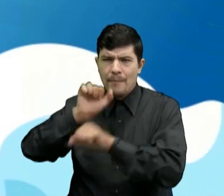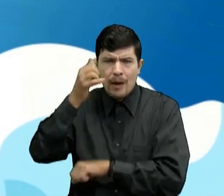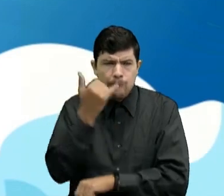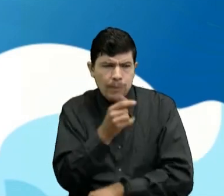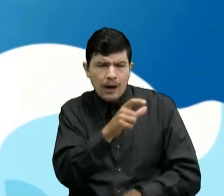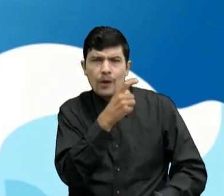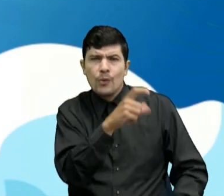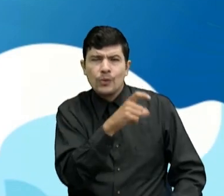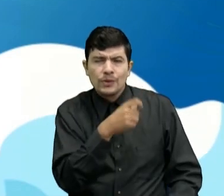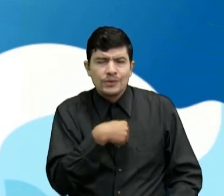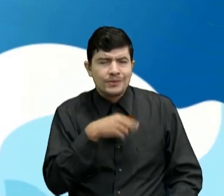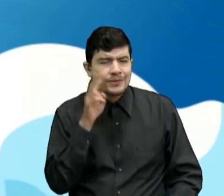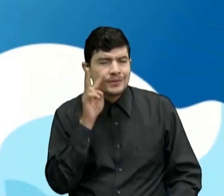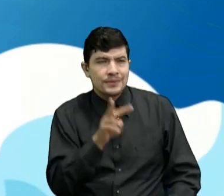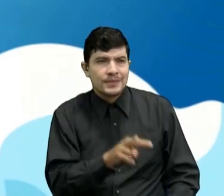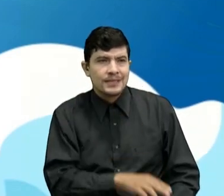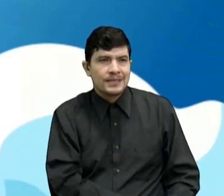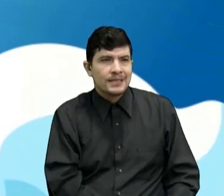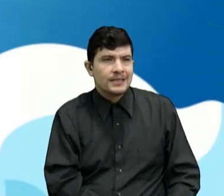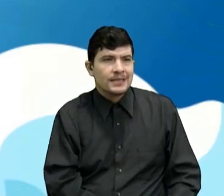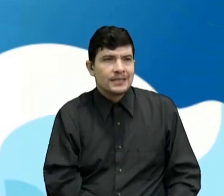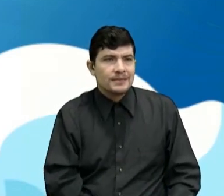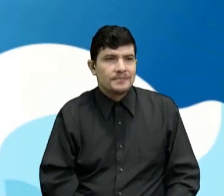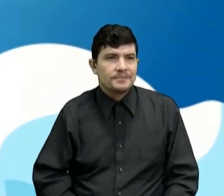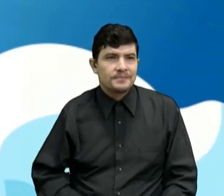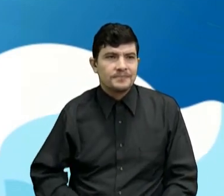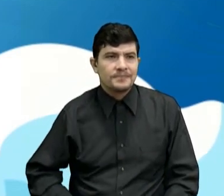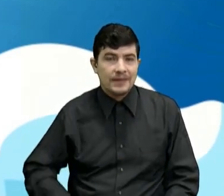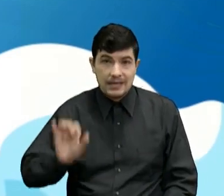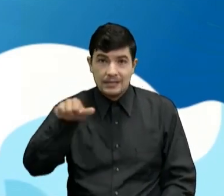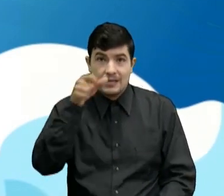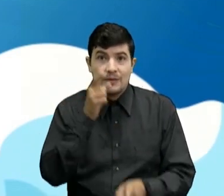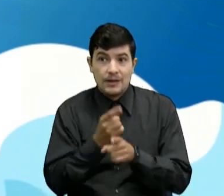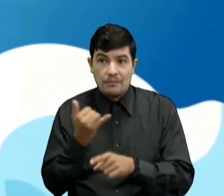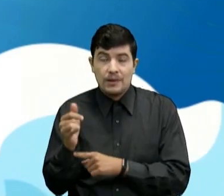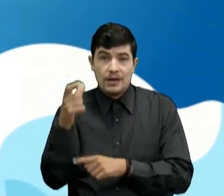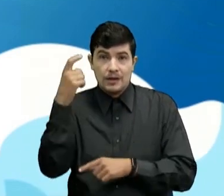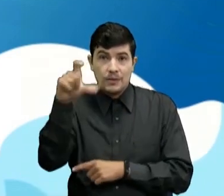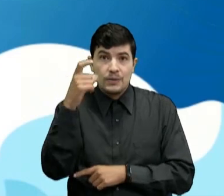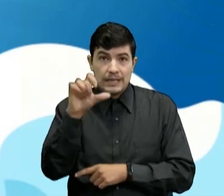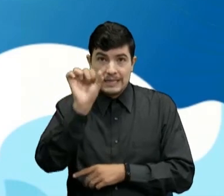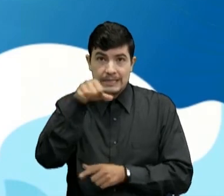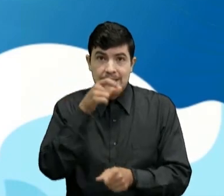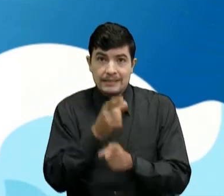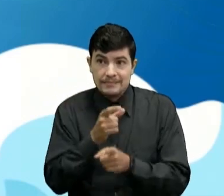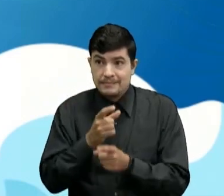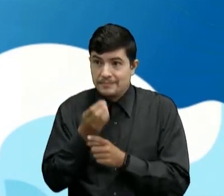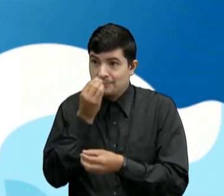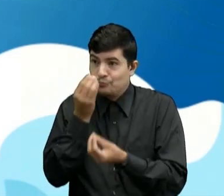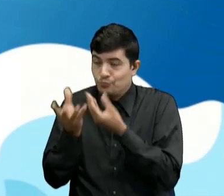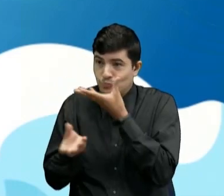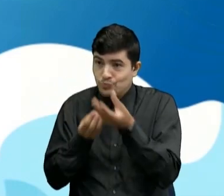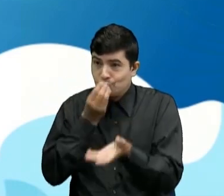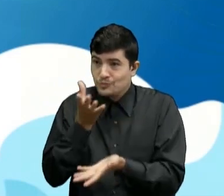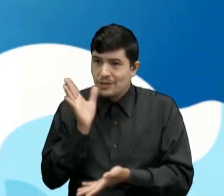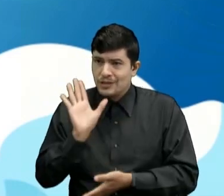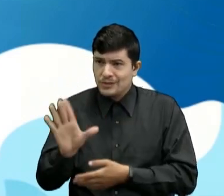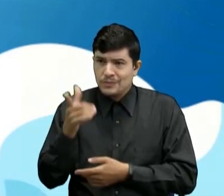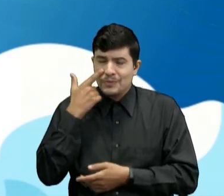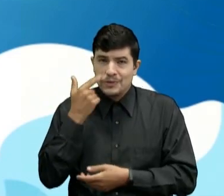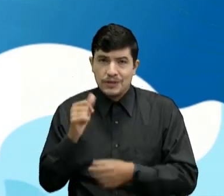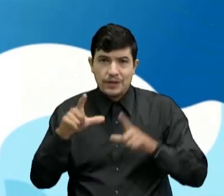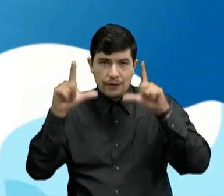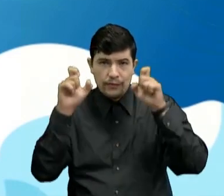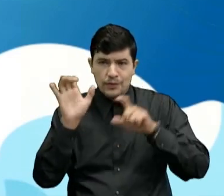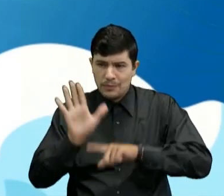Ahí no logro ver Bien en la imagen Si, si es de Cúcuta Muy bien Un besito para él Gracias Gracias por ese Esa